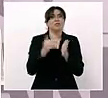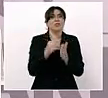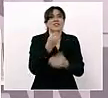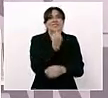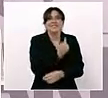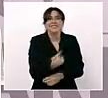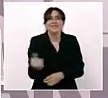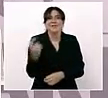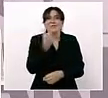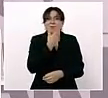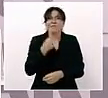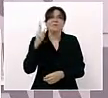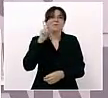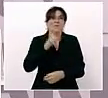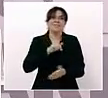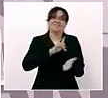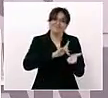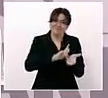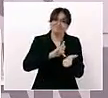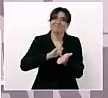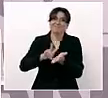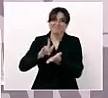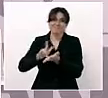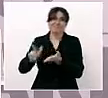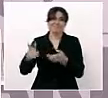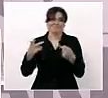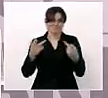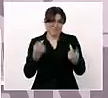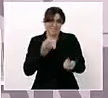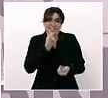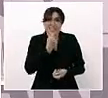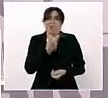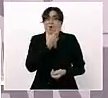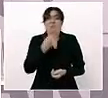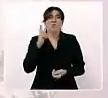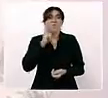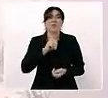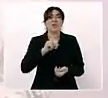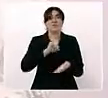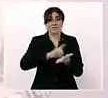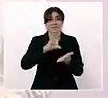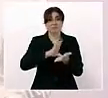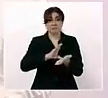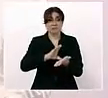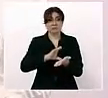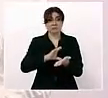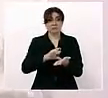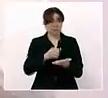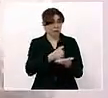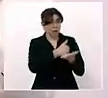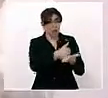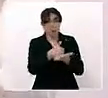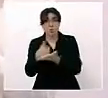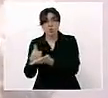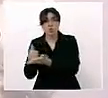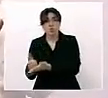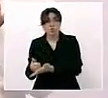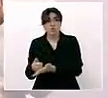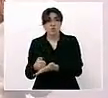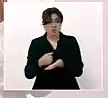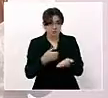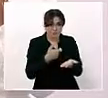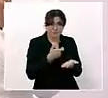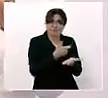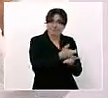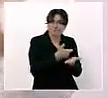niñas y niños con discapacidad, con una pensión. Y es bueno,